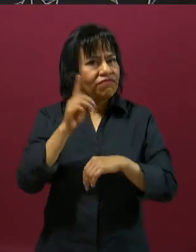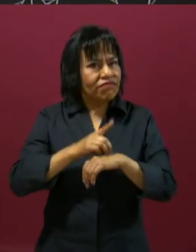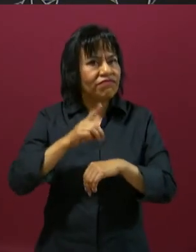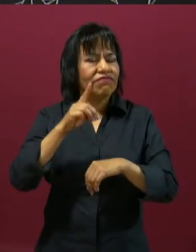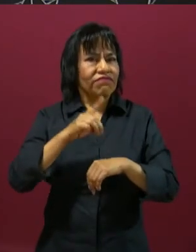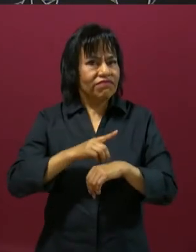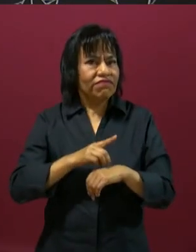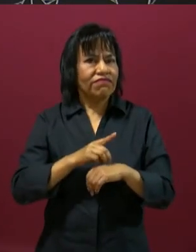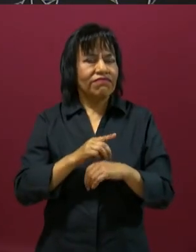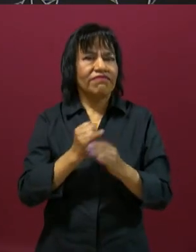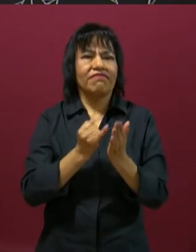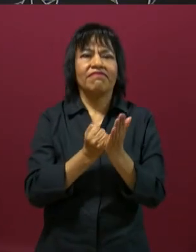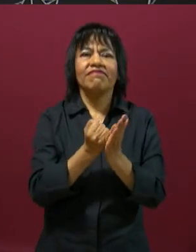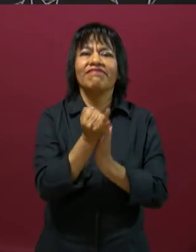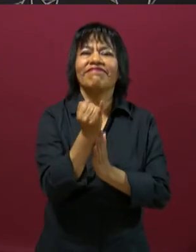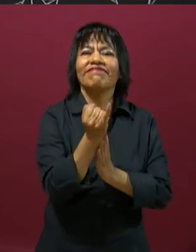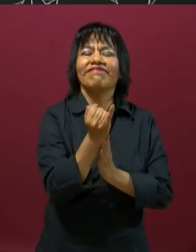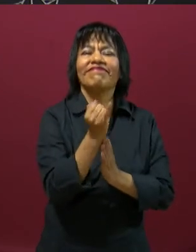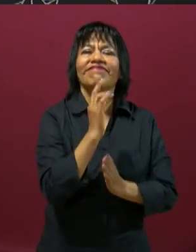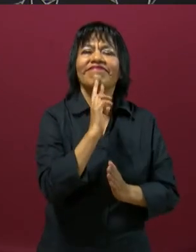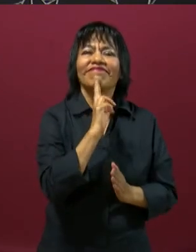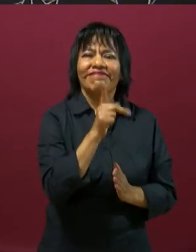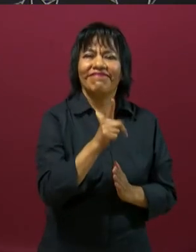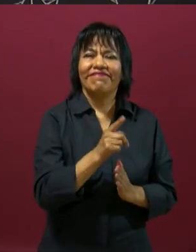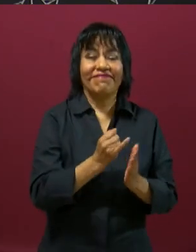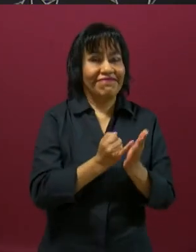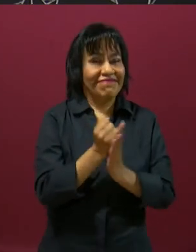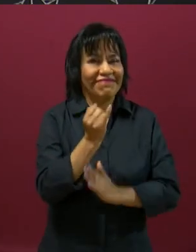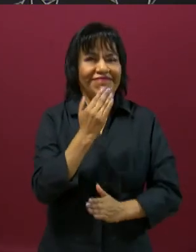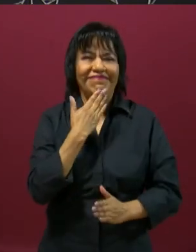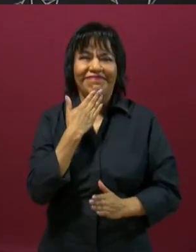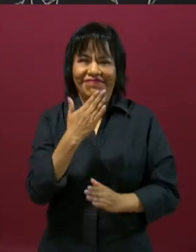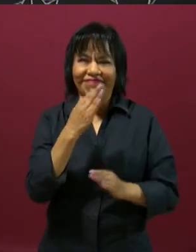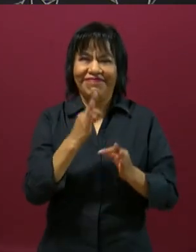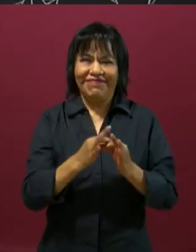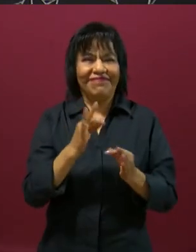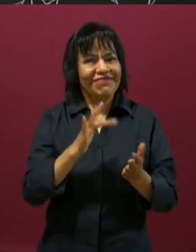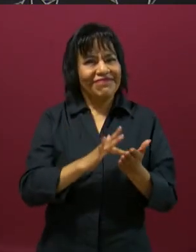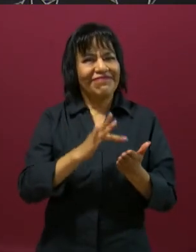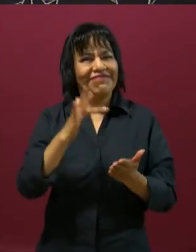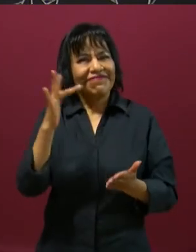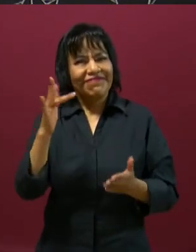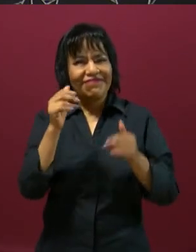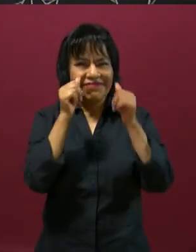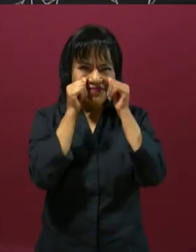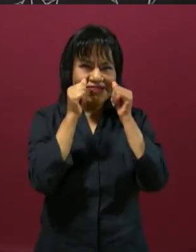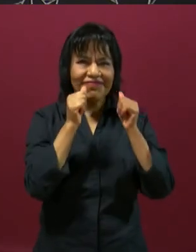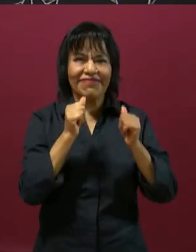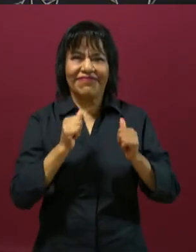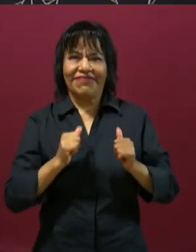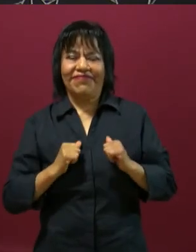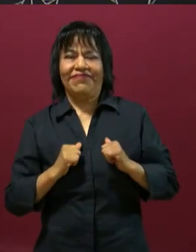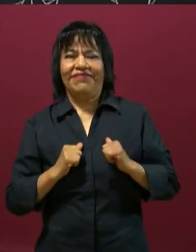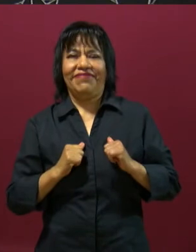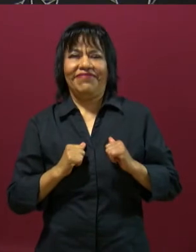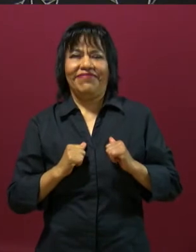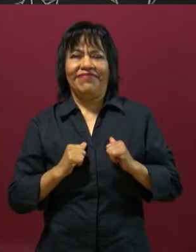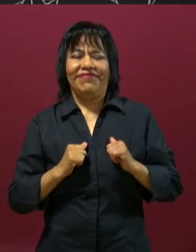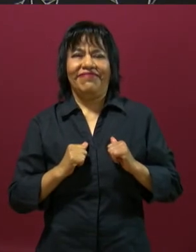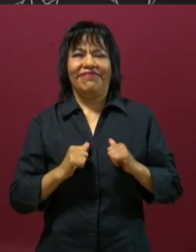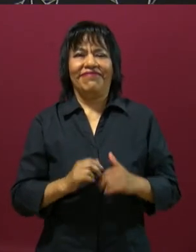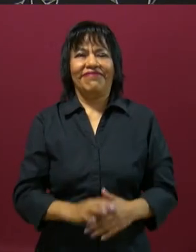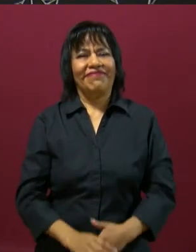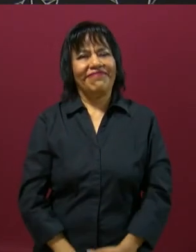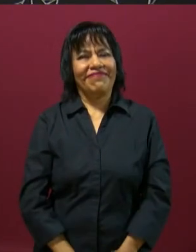podemos tener mejores decisiones. Decide bien. Gracias por su atención. Presentó